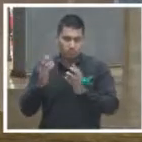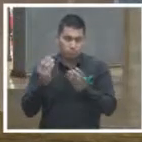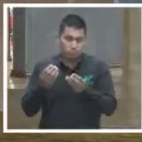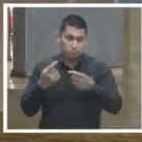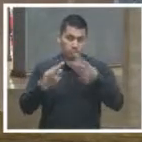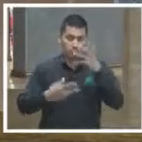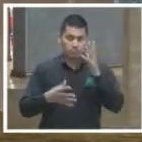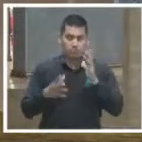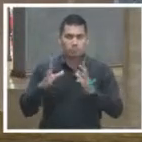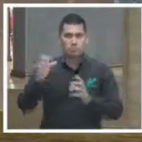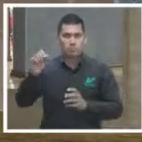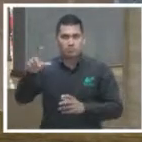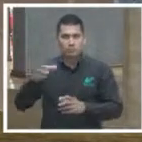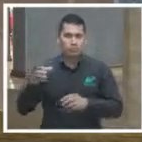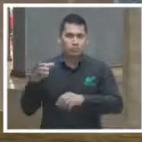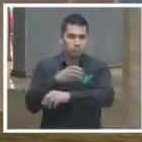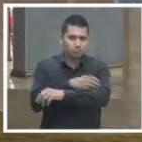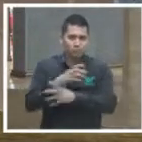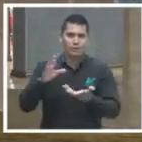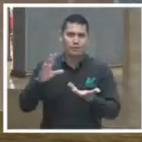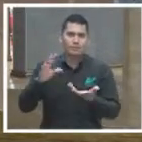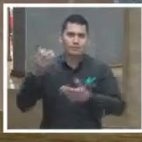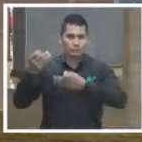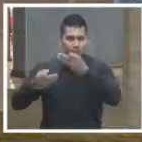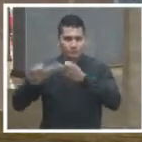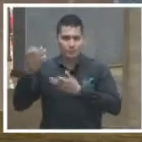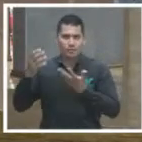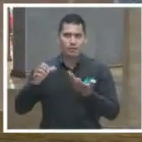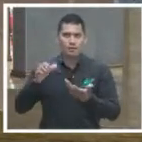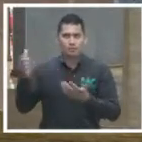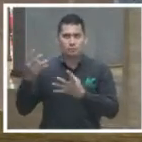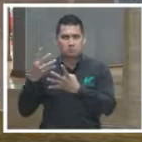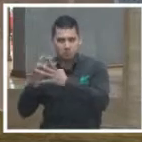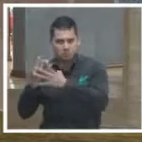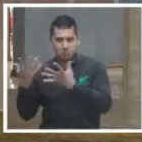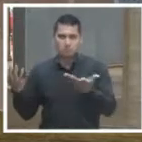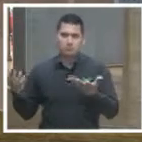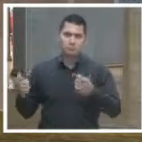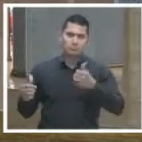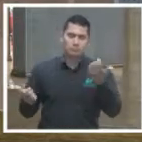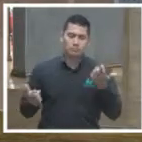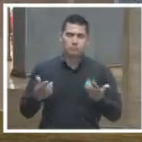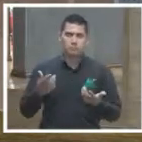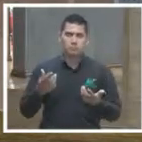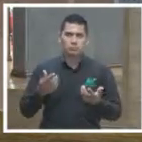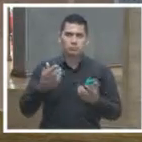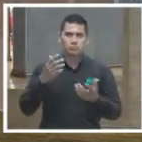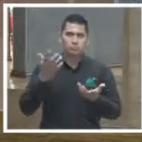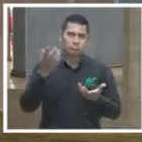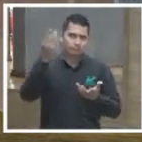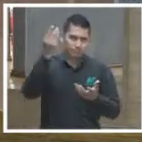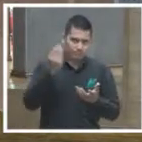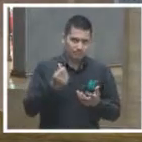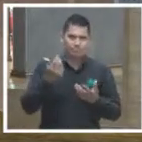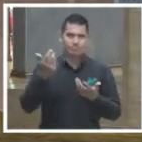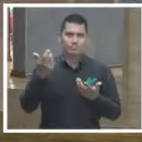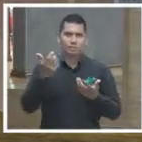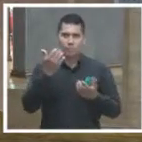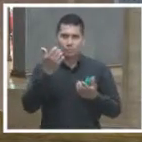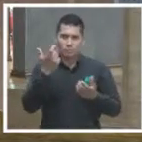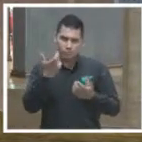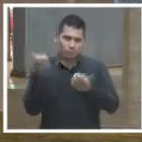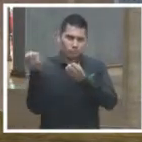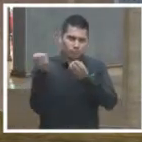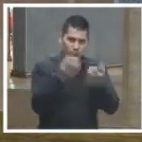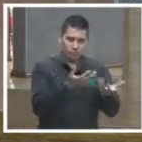del poder judicial excepto los de materia penal violencia doméstica y pensiones alimentarias lo que encontramos es